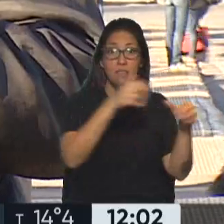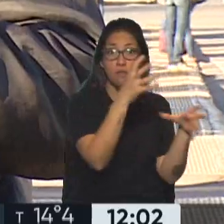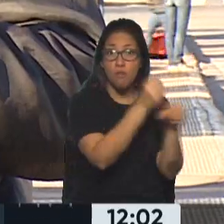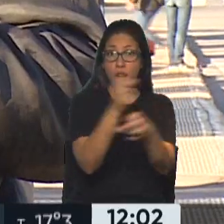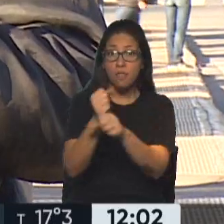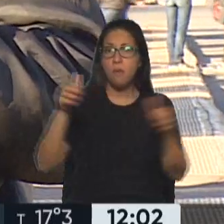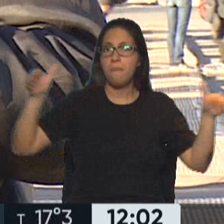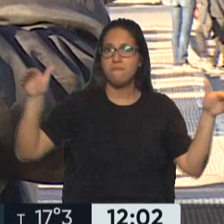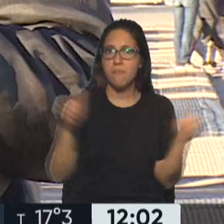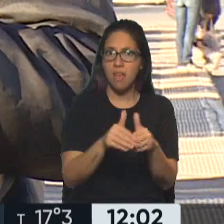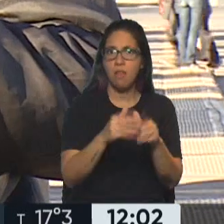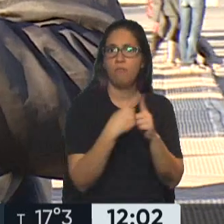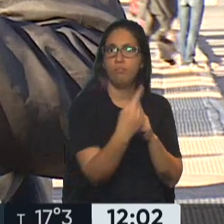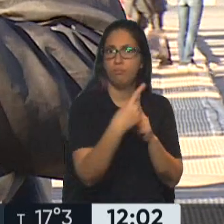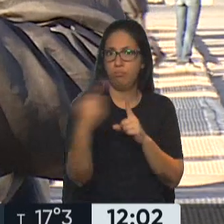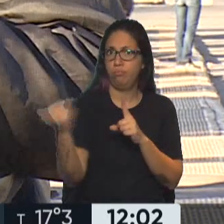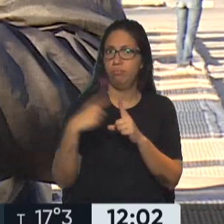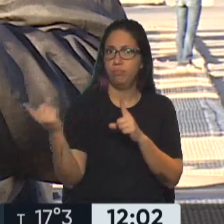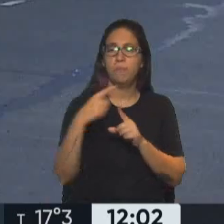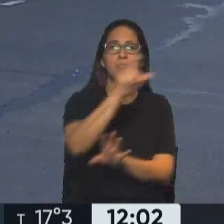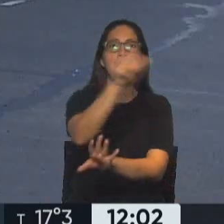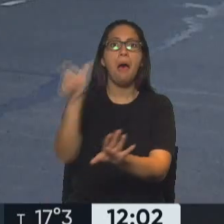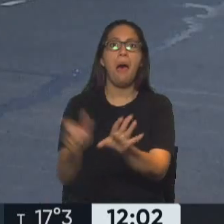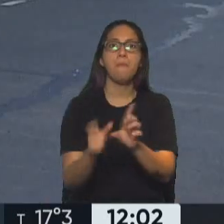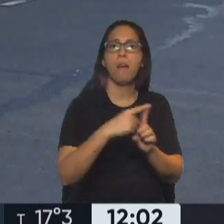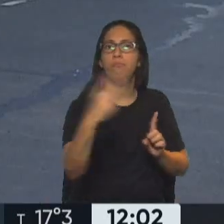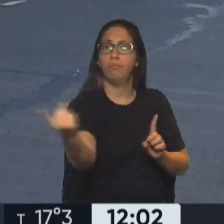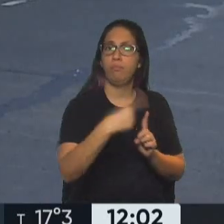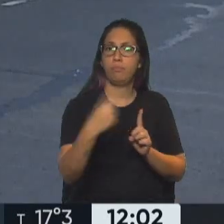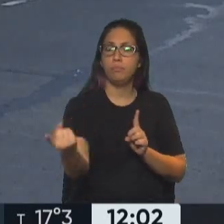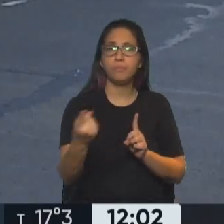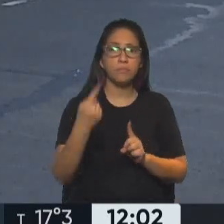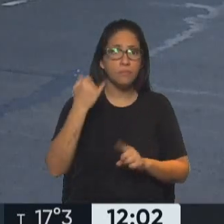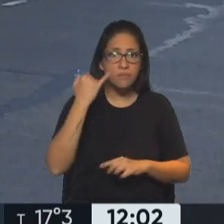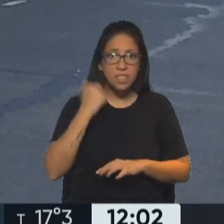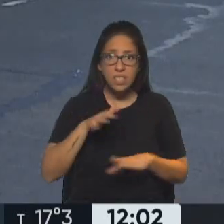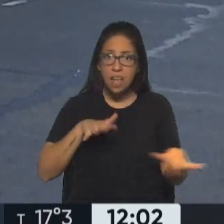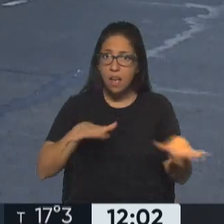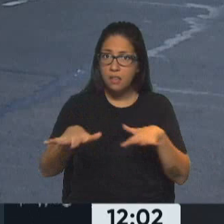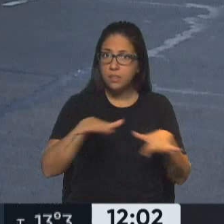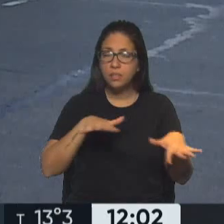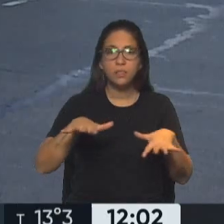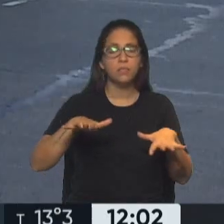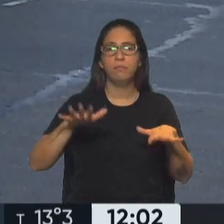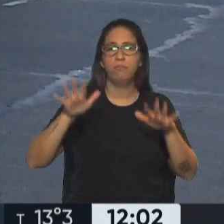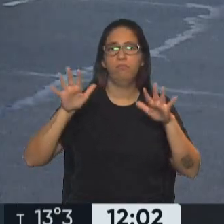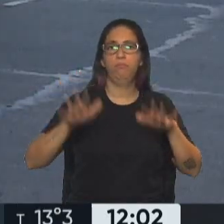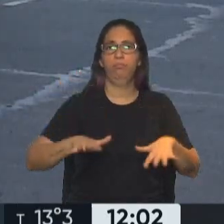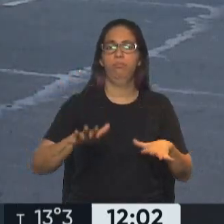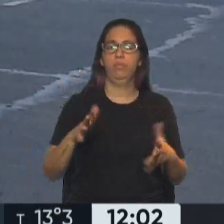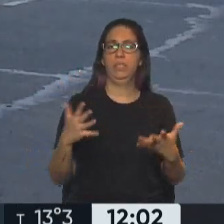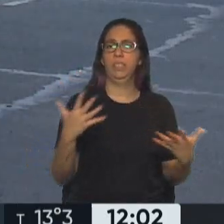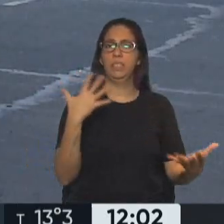que transitan por el AMBA, bueno, esta medida está generando situaciones realmente